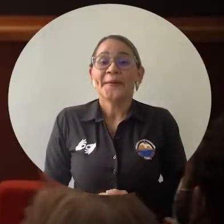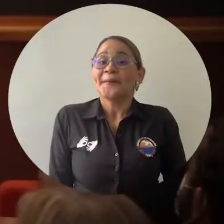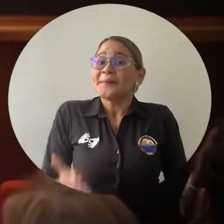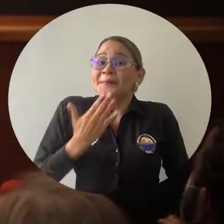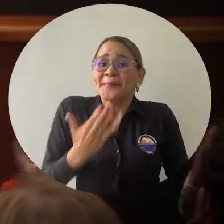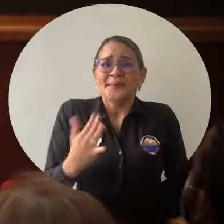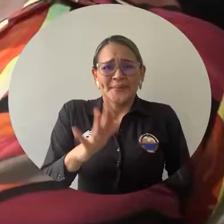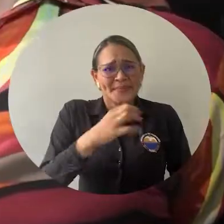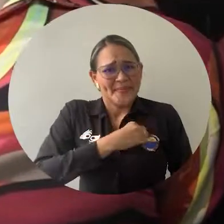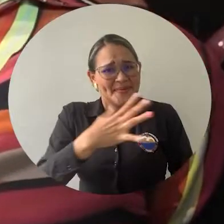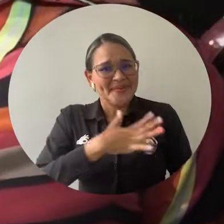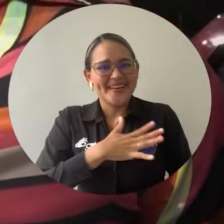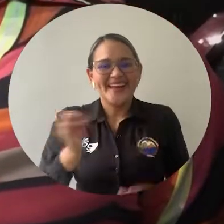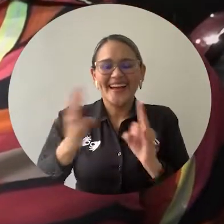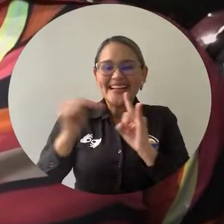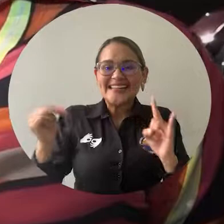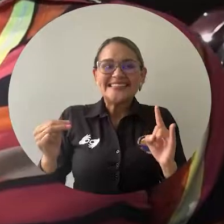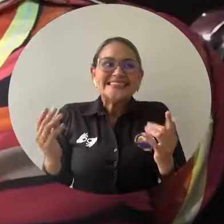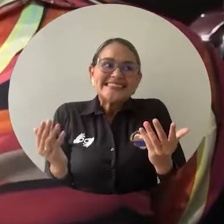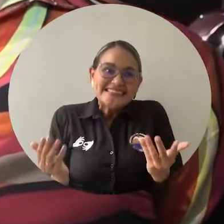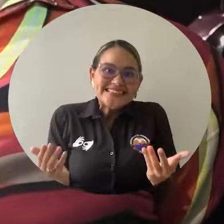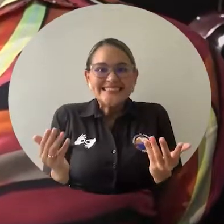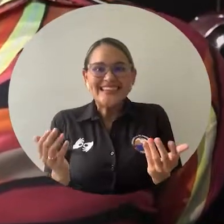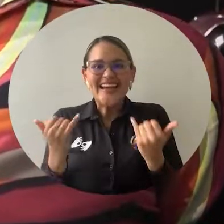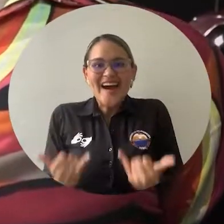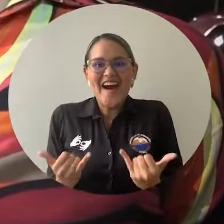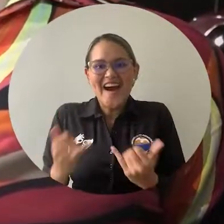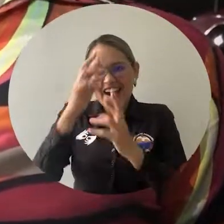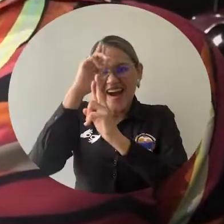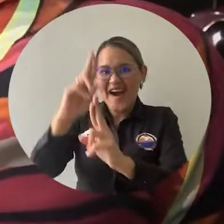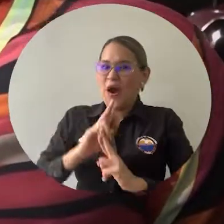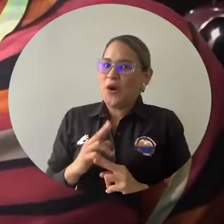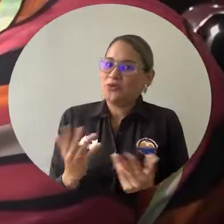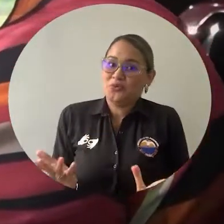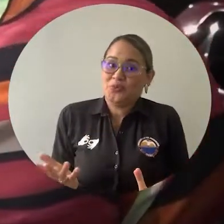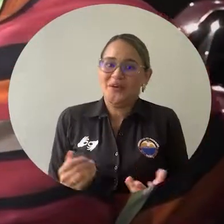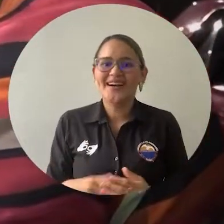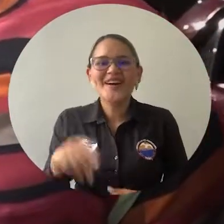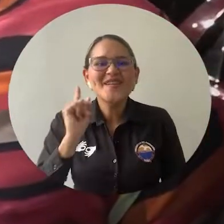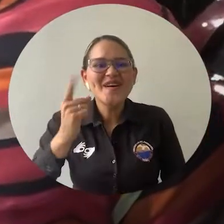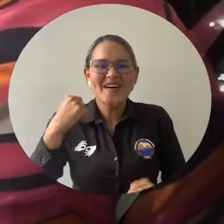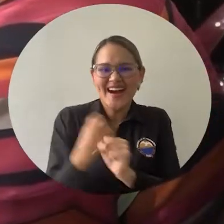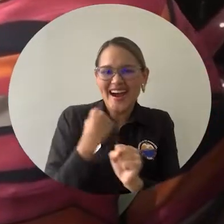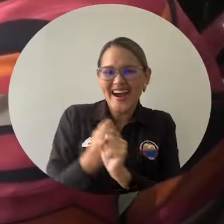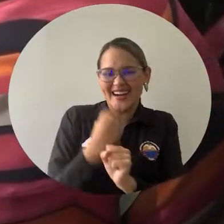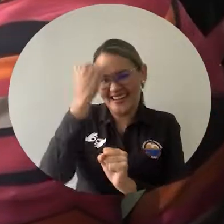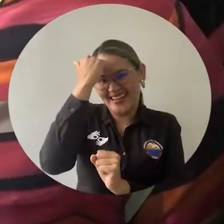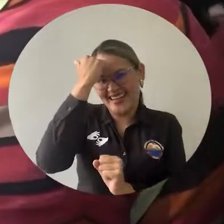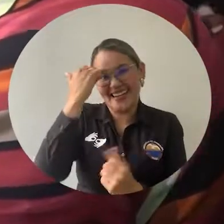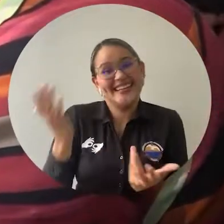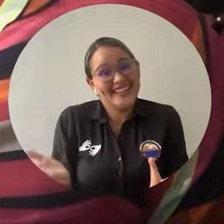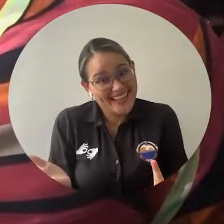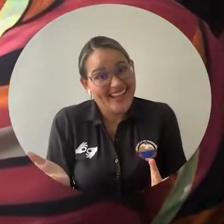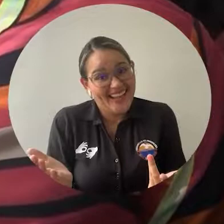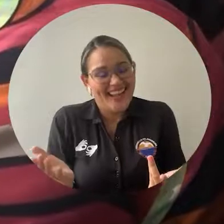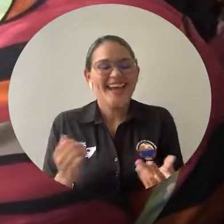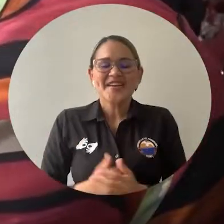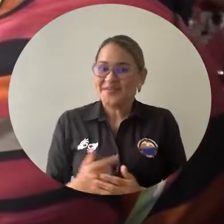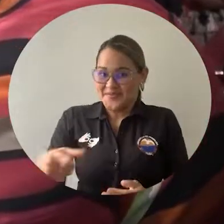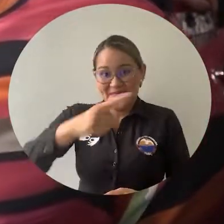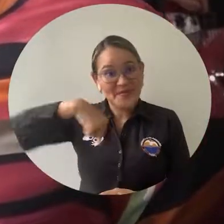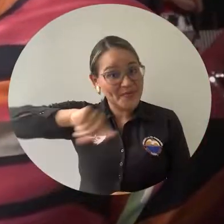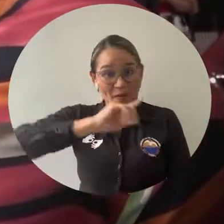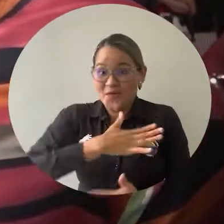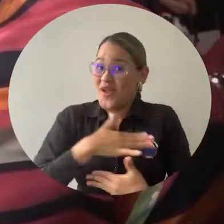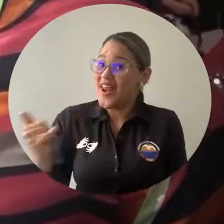excelente oportunidad que la Universidad Magdalena nos haga este homenaje en nuestra labor docente y